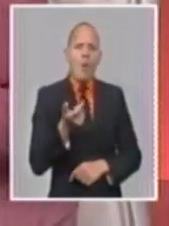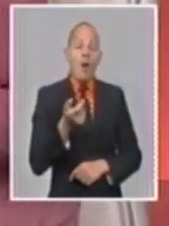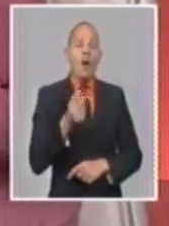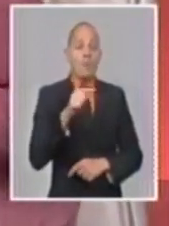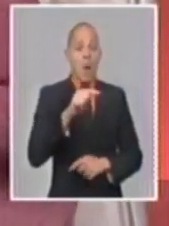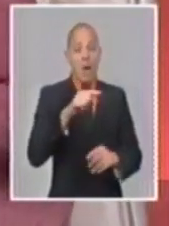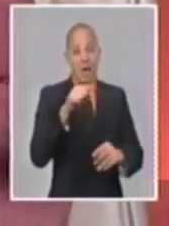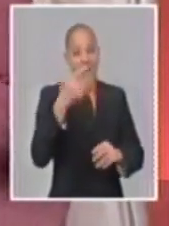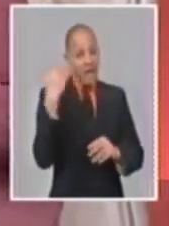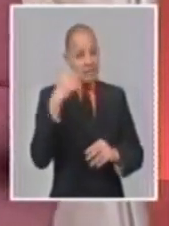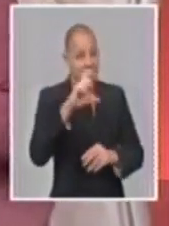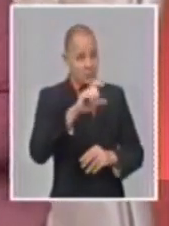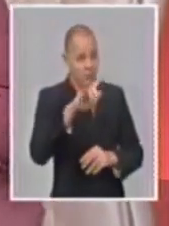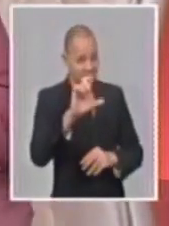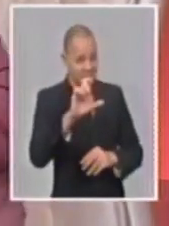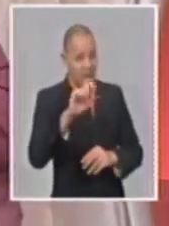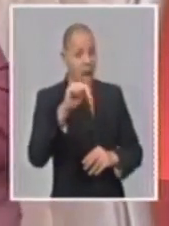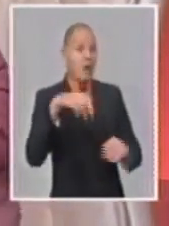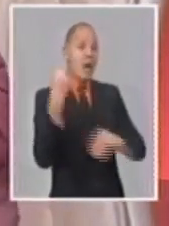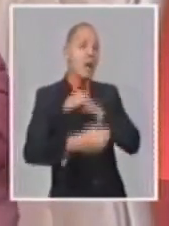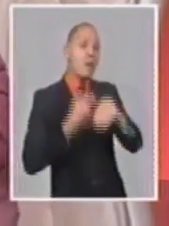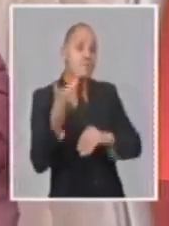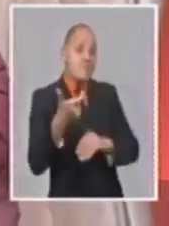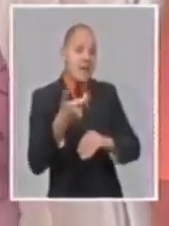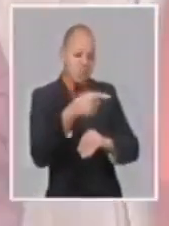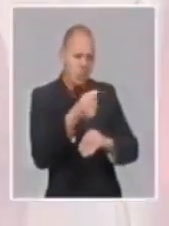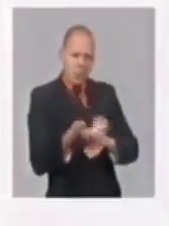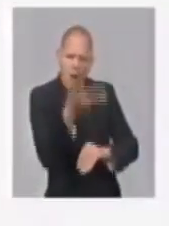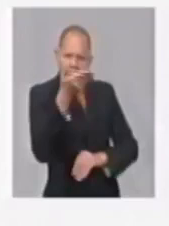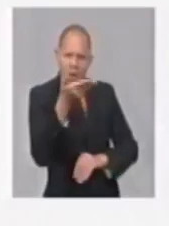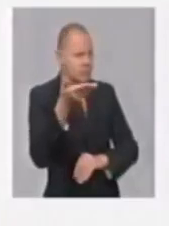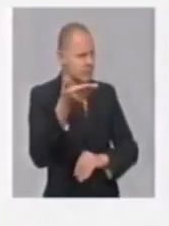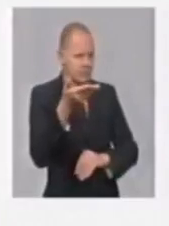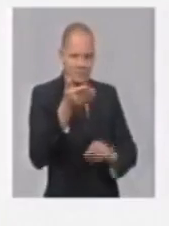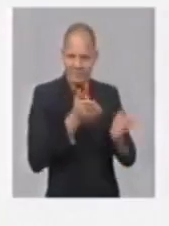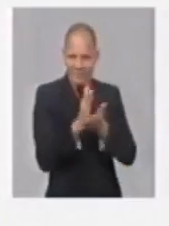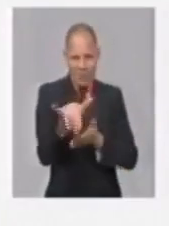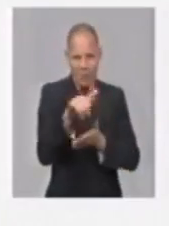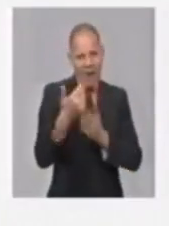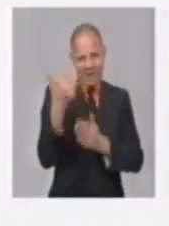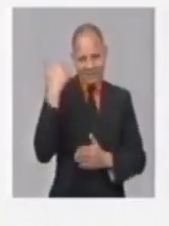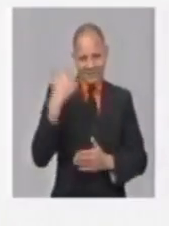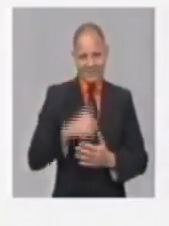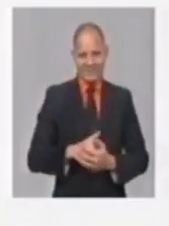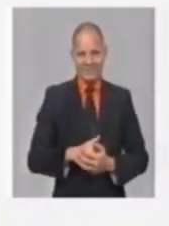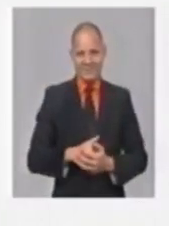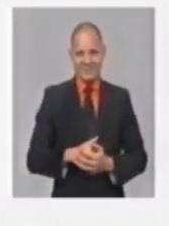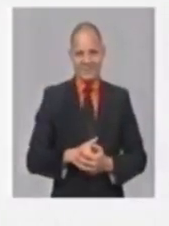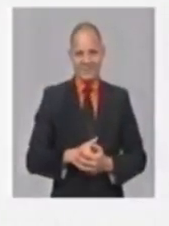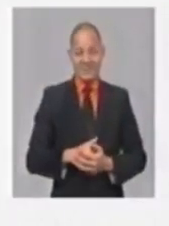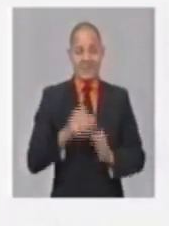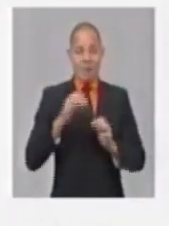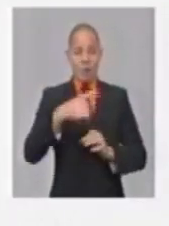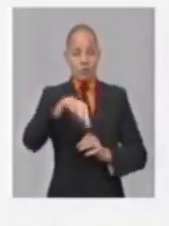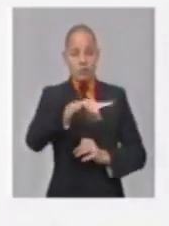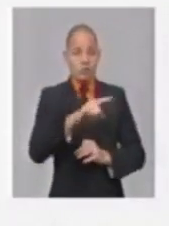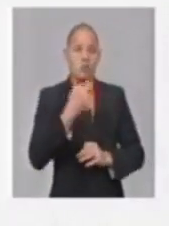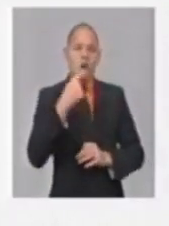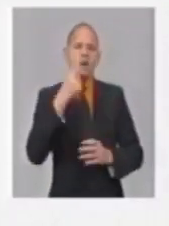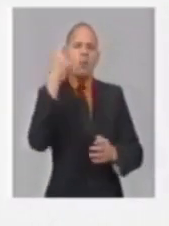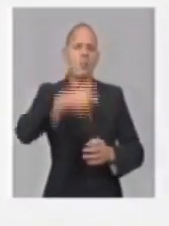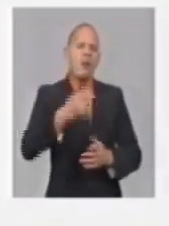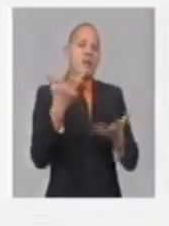sino que buena parte de estos productos en el entorno de los 209 nomenclaturas se quedaron centralizados